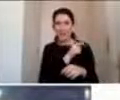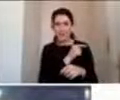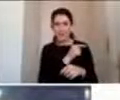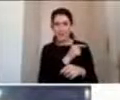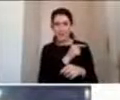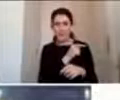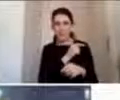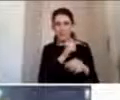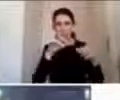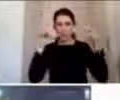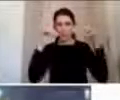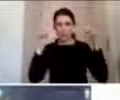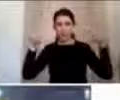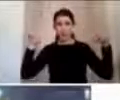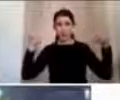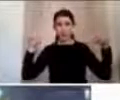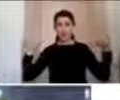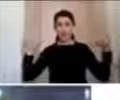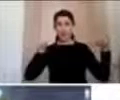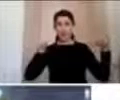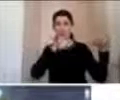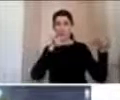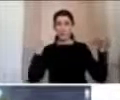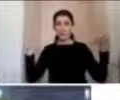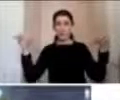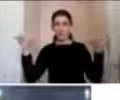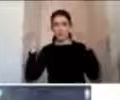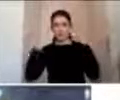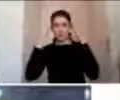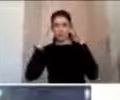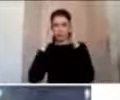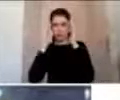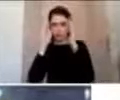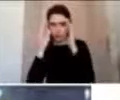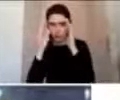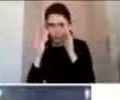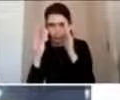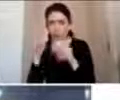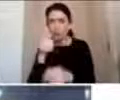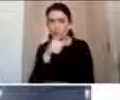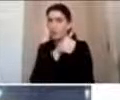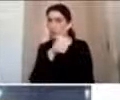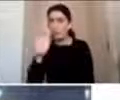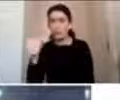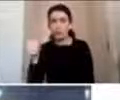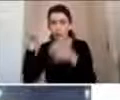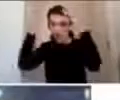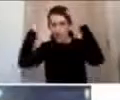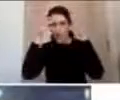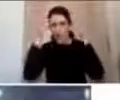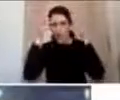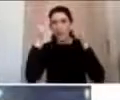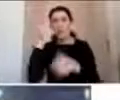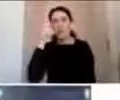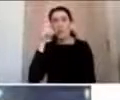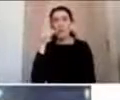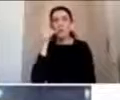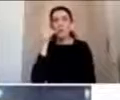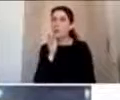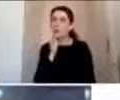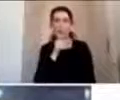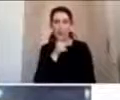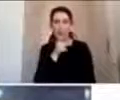digamos, de la imagen. Y a la derecha, si pueden notar que todo el mundo tiene casco, menos la pobre criatura que está ahí, el niño está absolutamente